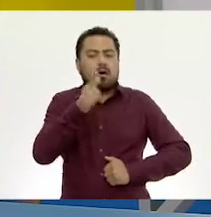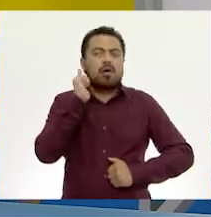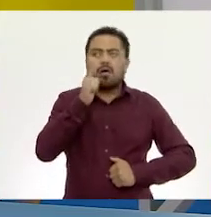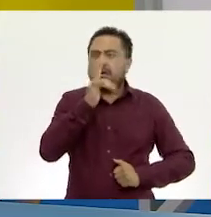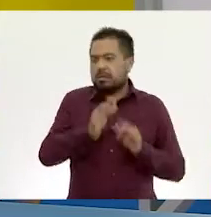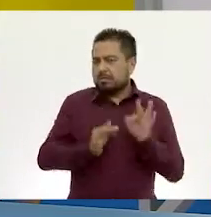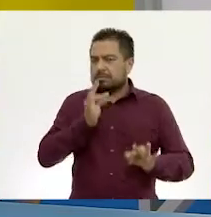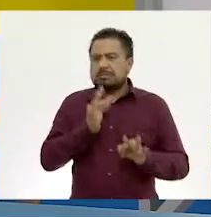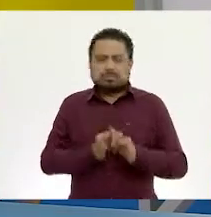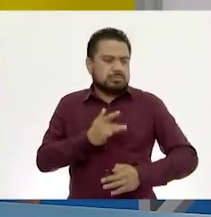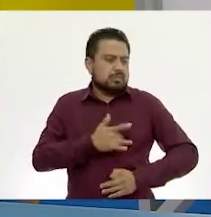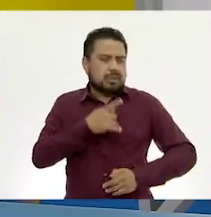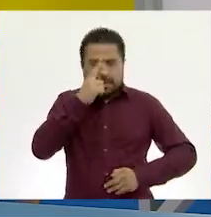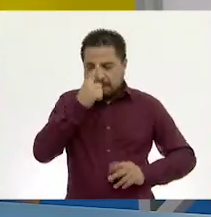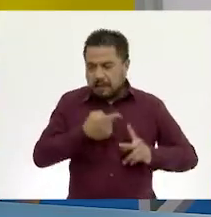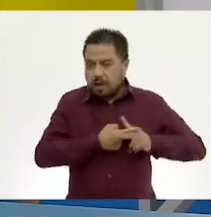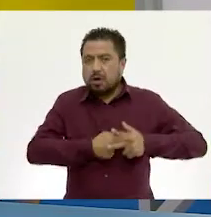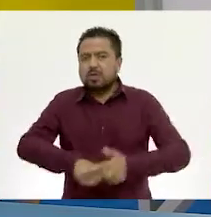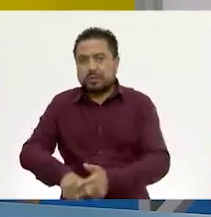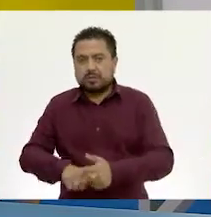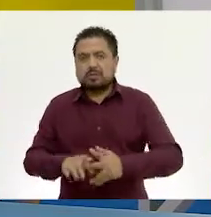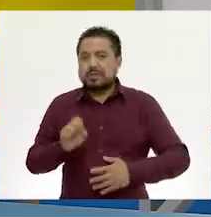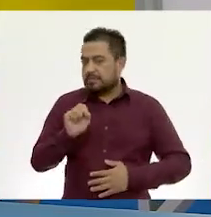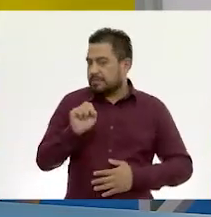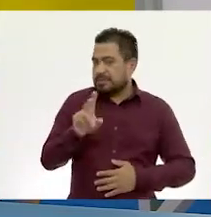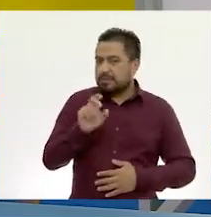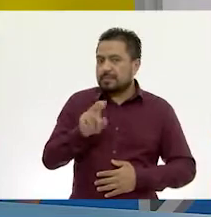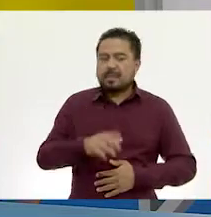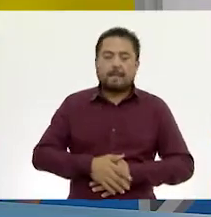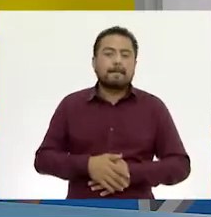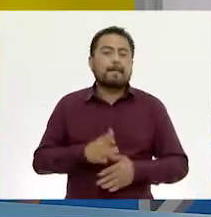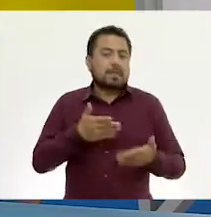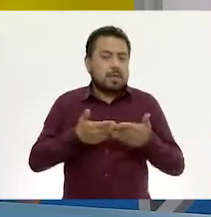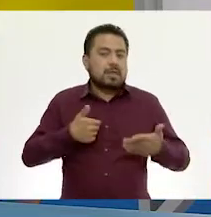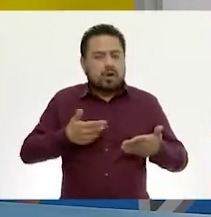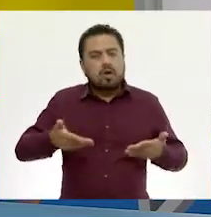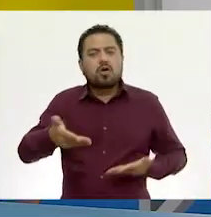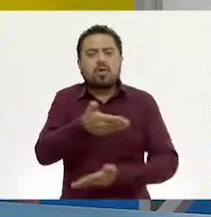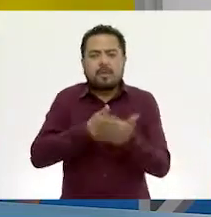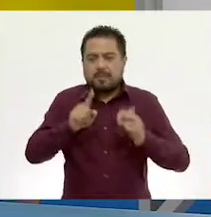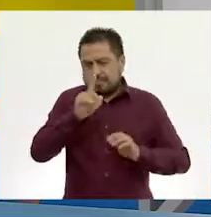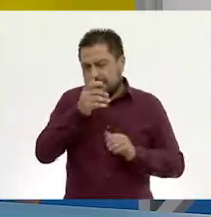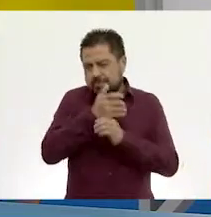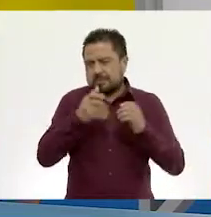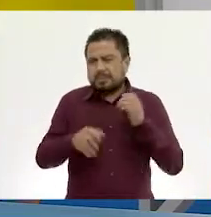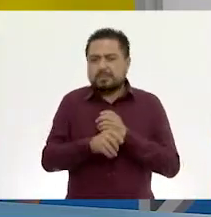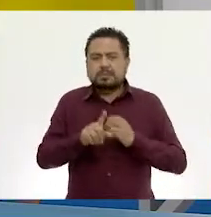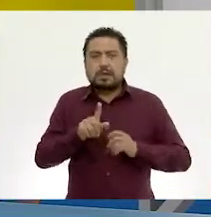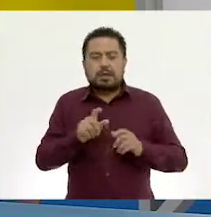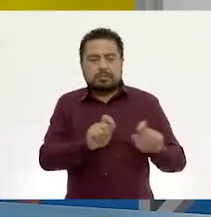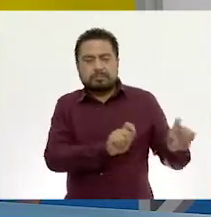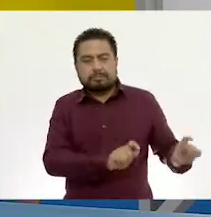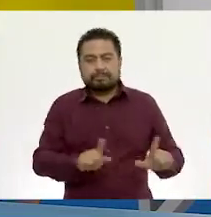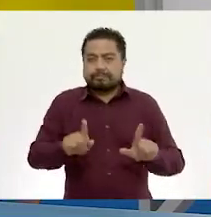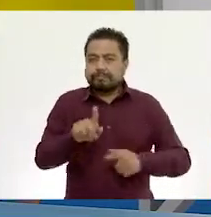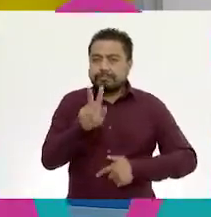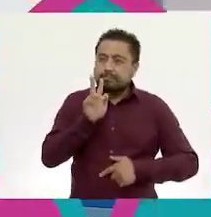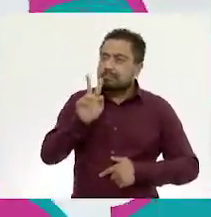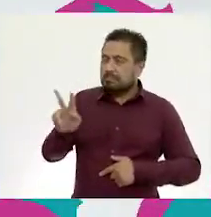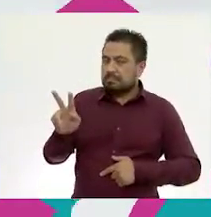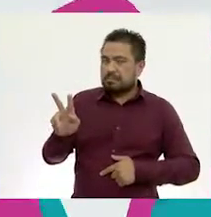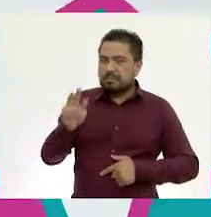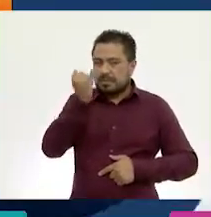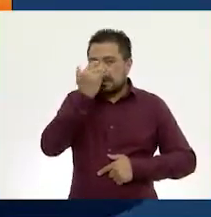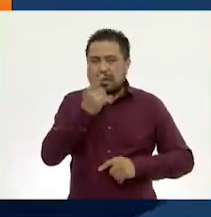estén listísimos para comenzar. Ajá. ¿Ok? Les voy a compartir una situación. Va a aparecer en su